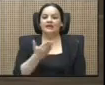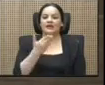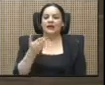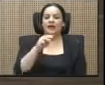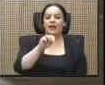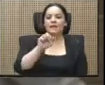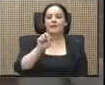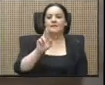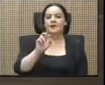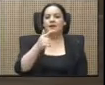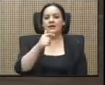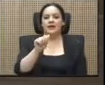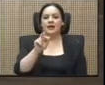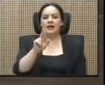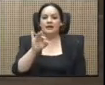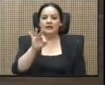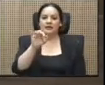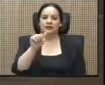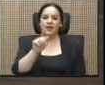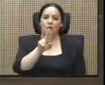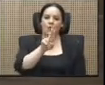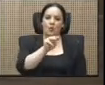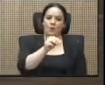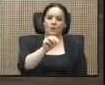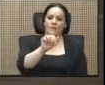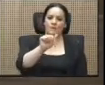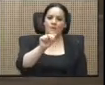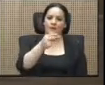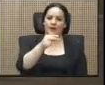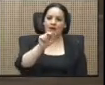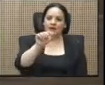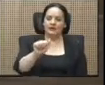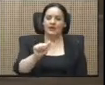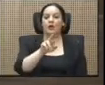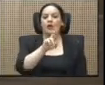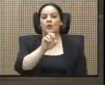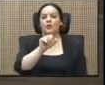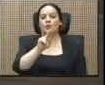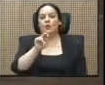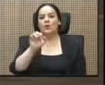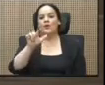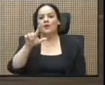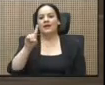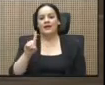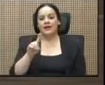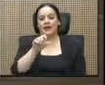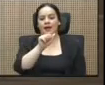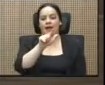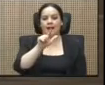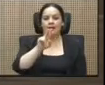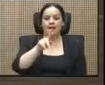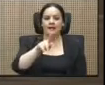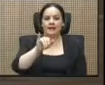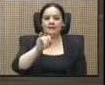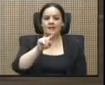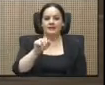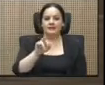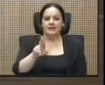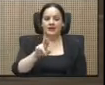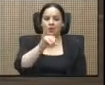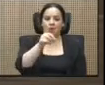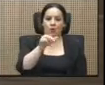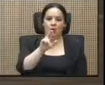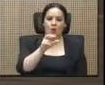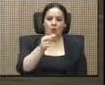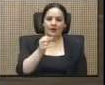Margarita Tumaña, y don Ronald Alpizar, y don Jorge Ezequeira, me atendieran. Y siempre les